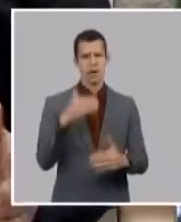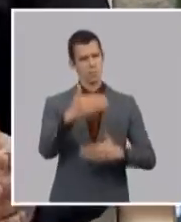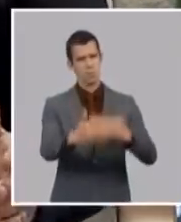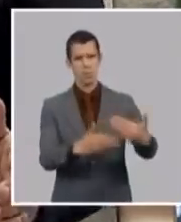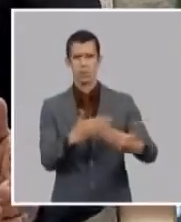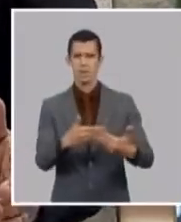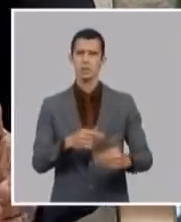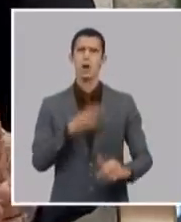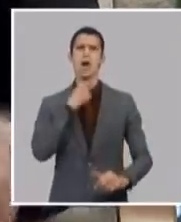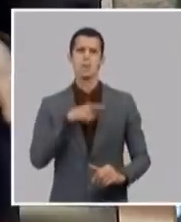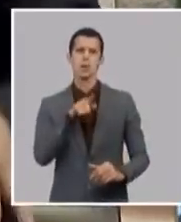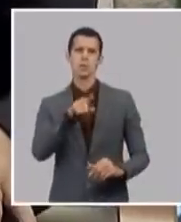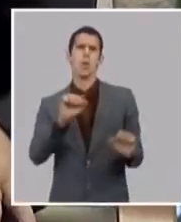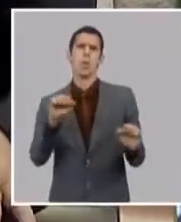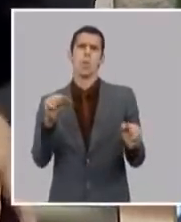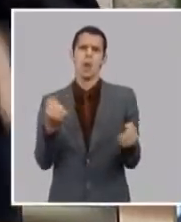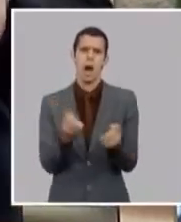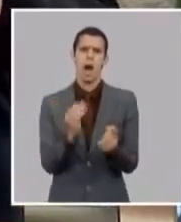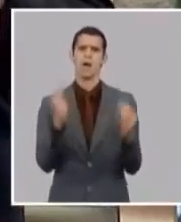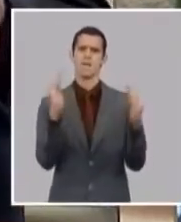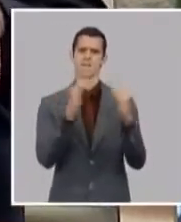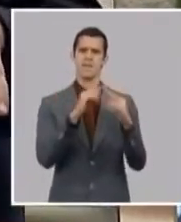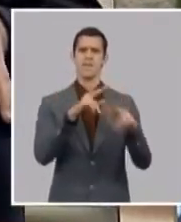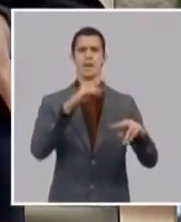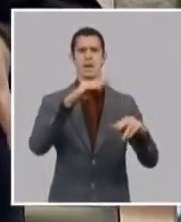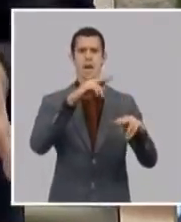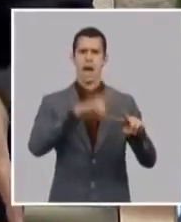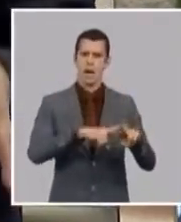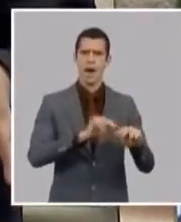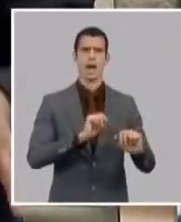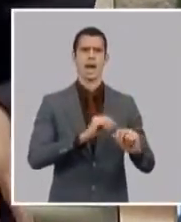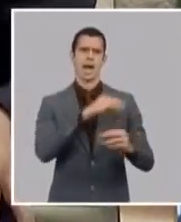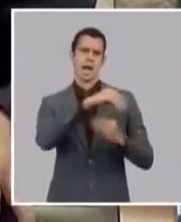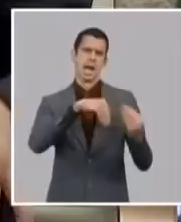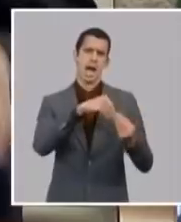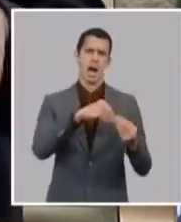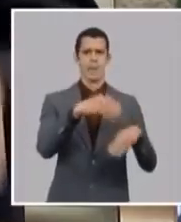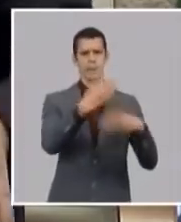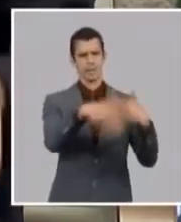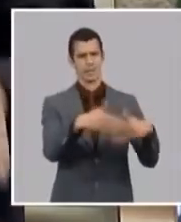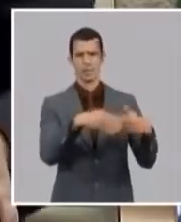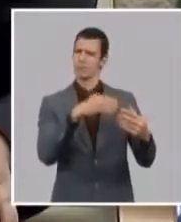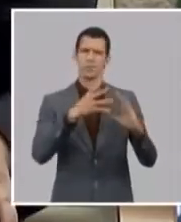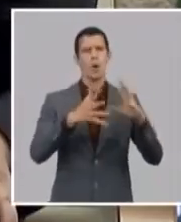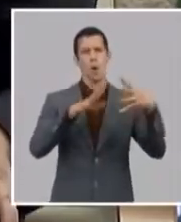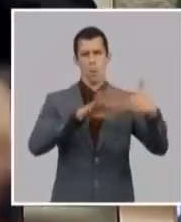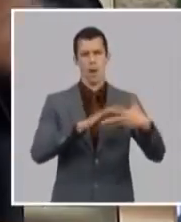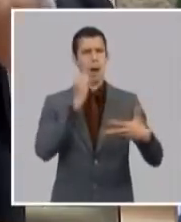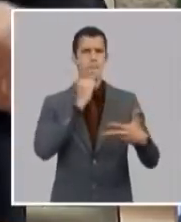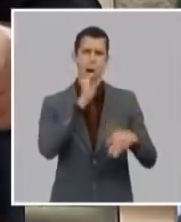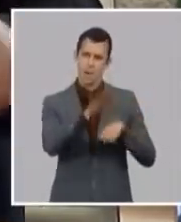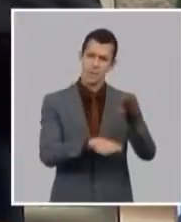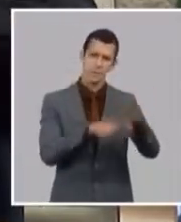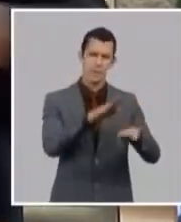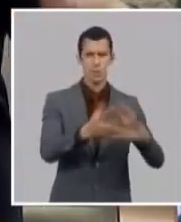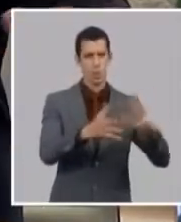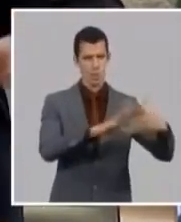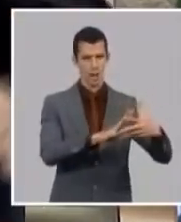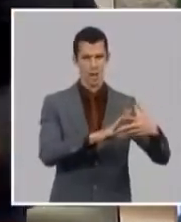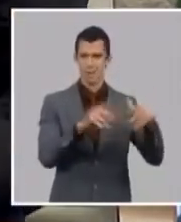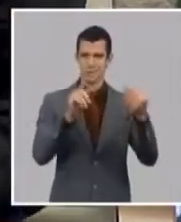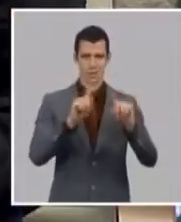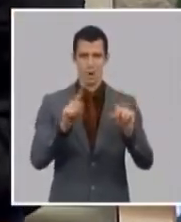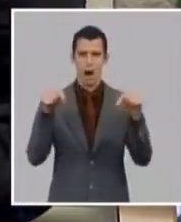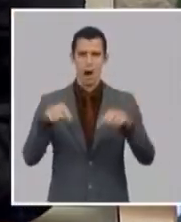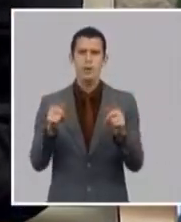la dirección etcétera pero si se implementará un mecanismo donde todas esas personas puedan adquirir todos los